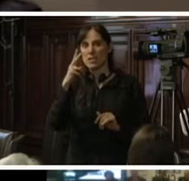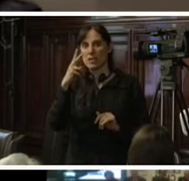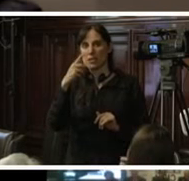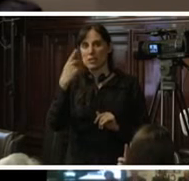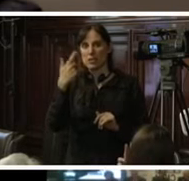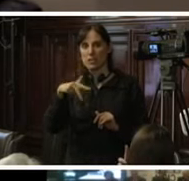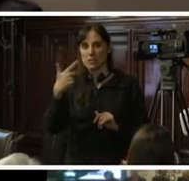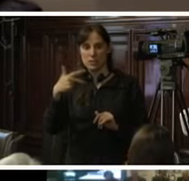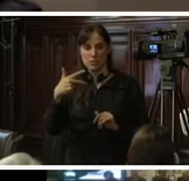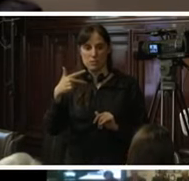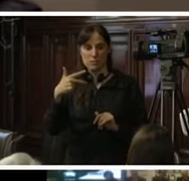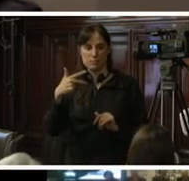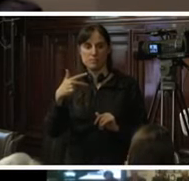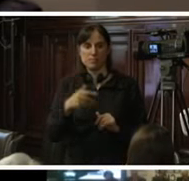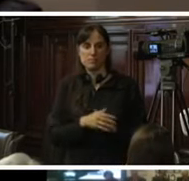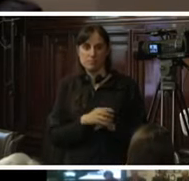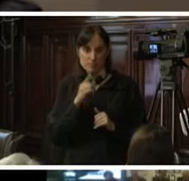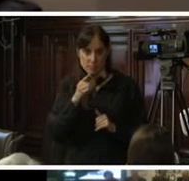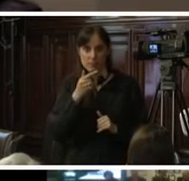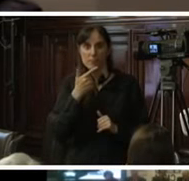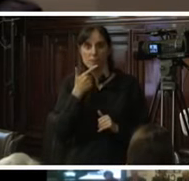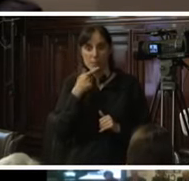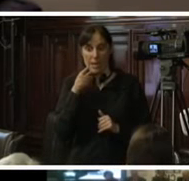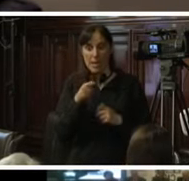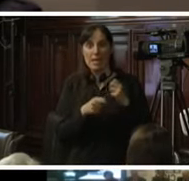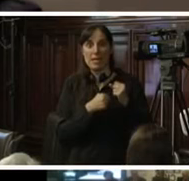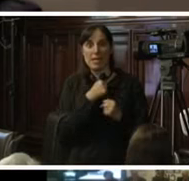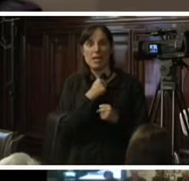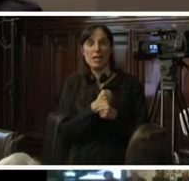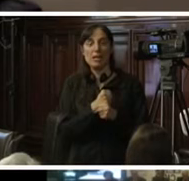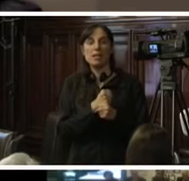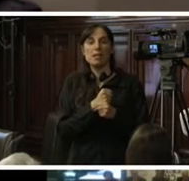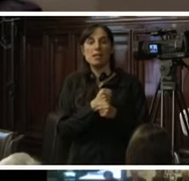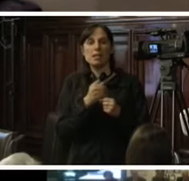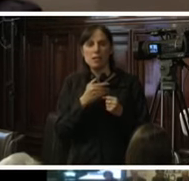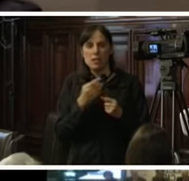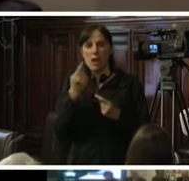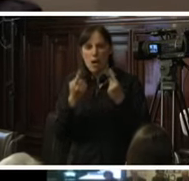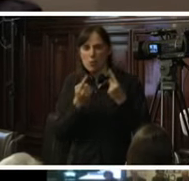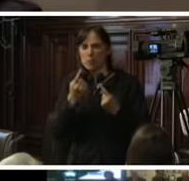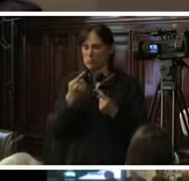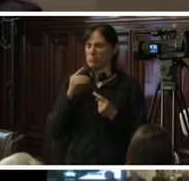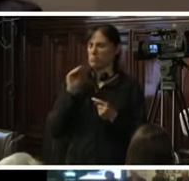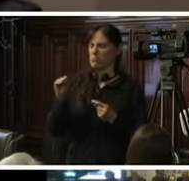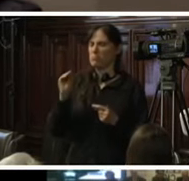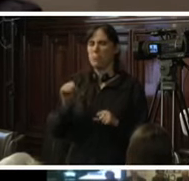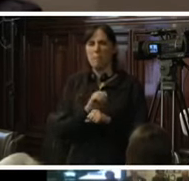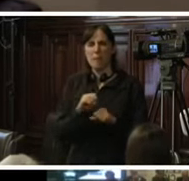Ante ello, en septiembre de ese año hubo solicitudes de enmienda por errores materiales.